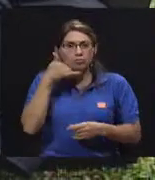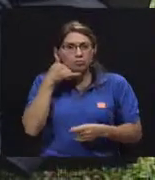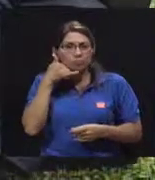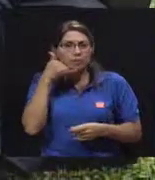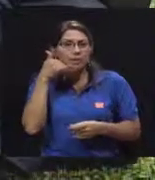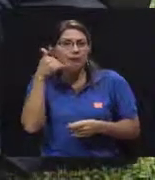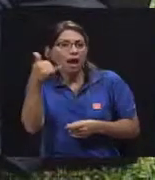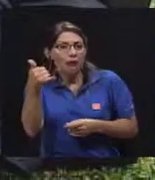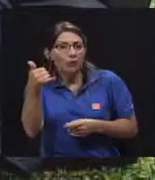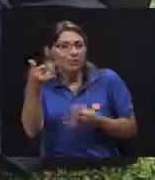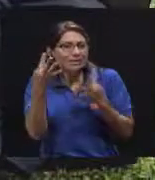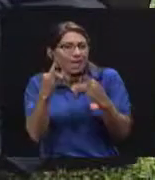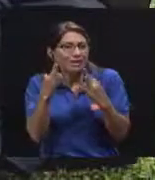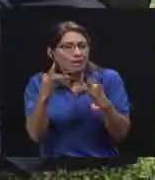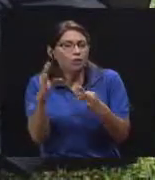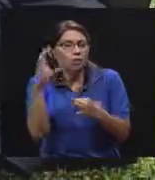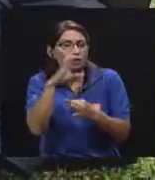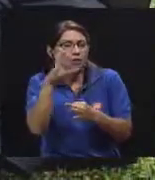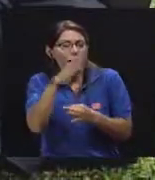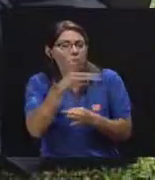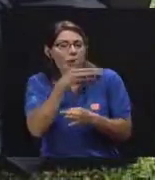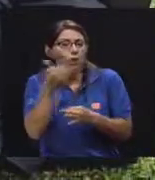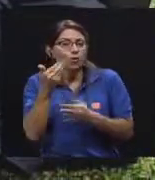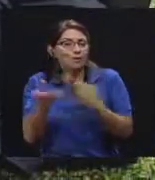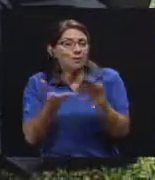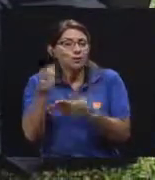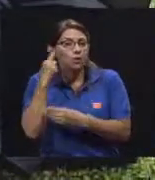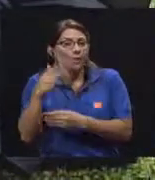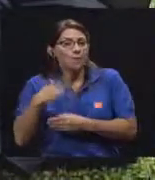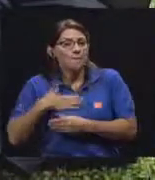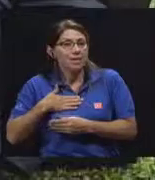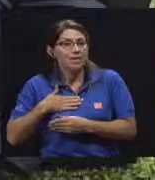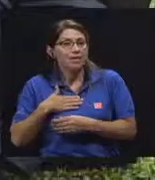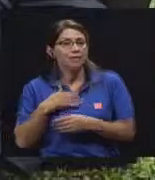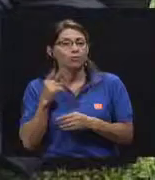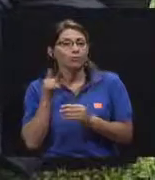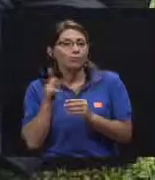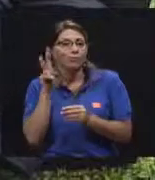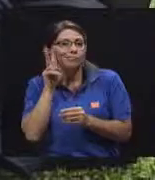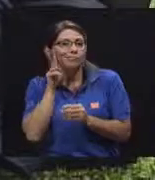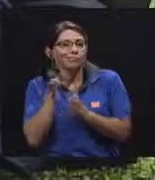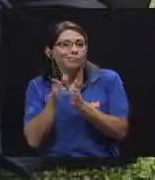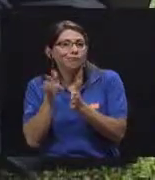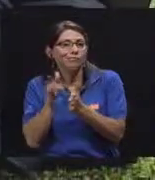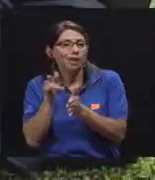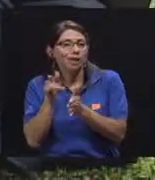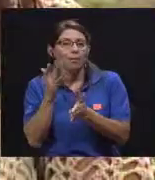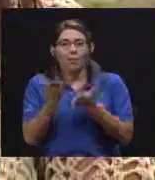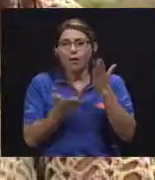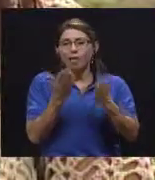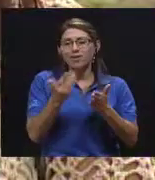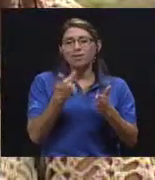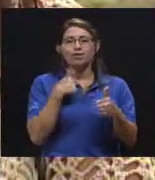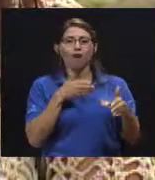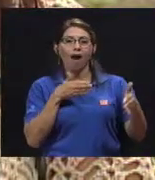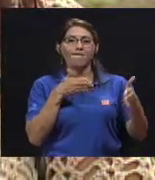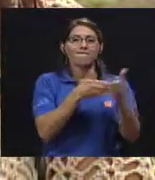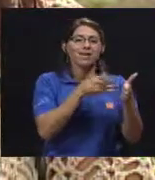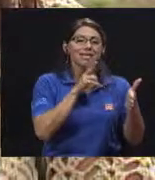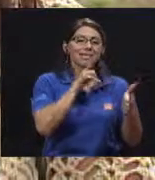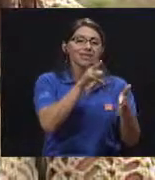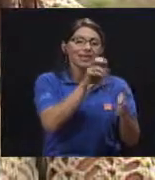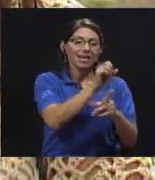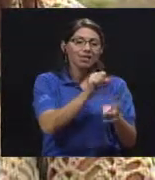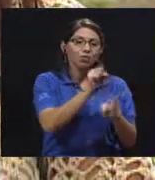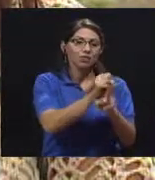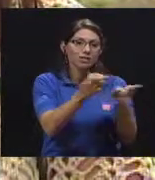más exclusivo, probablemente intente afectar el servicio real o una atención real. Pero Osvaldo, que ellos saben, ellos saben lo que